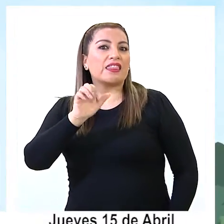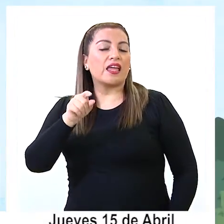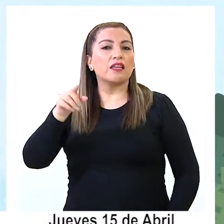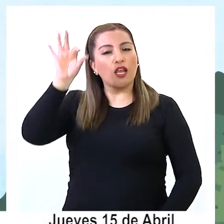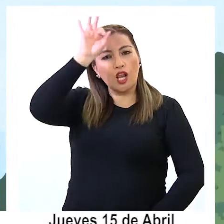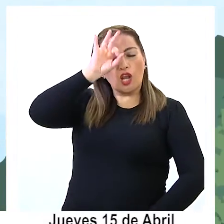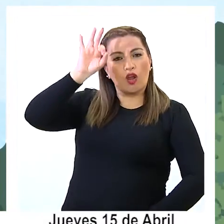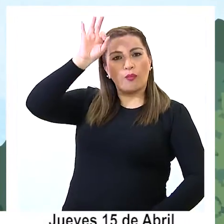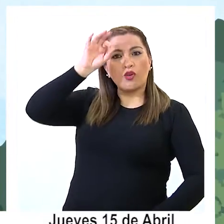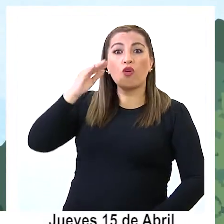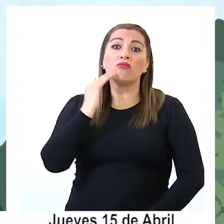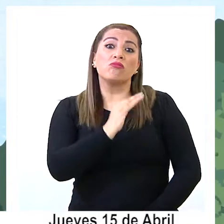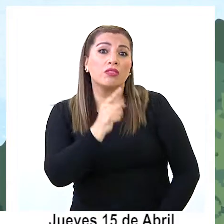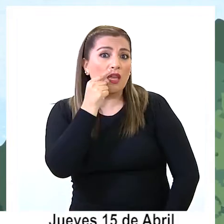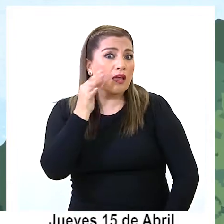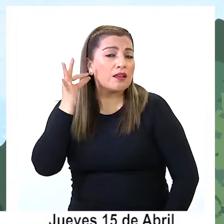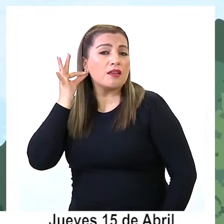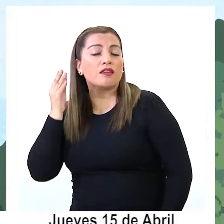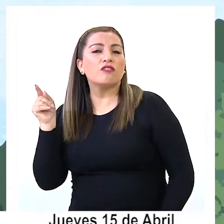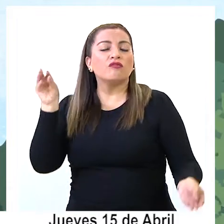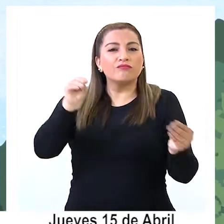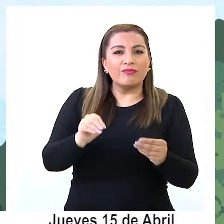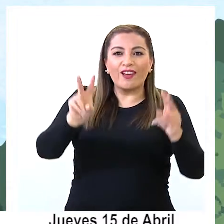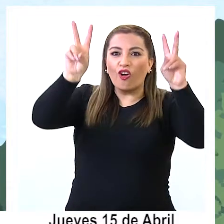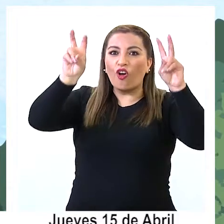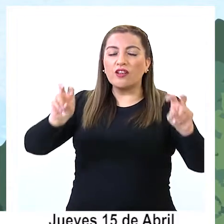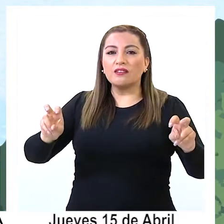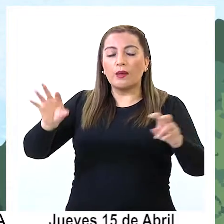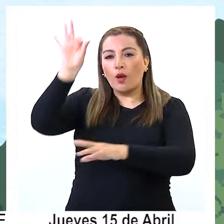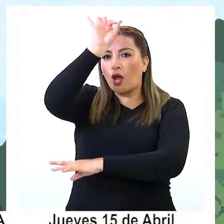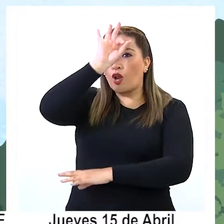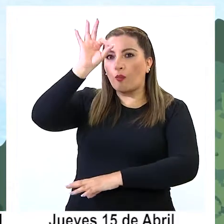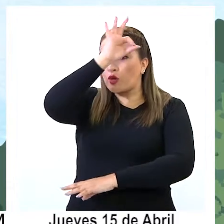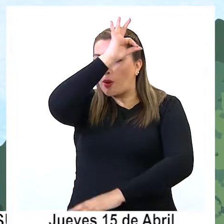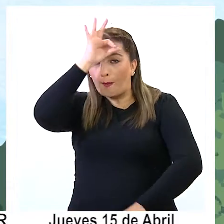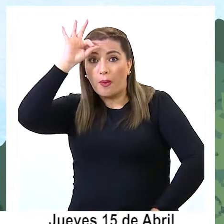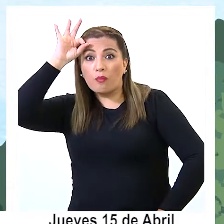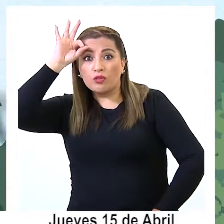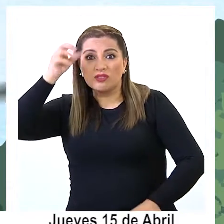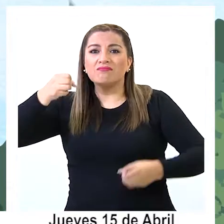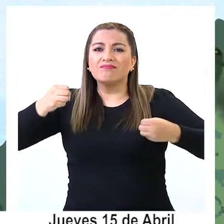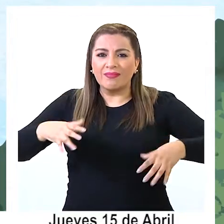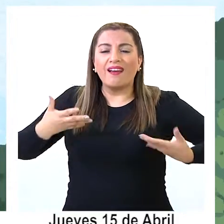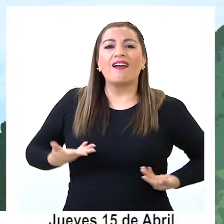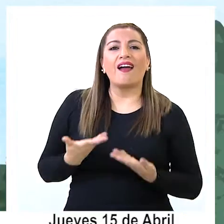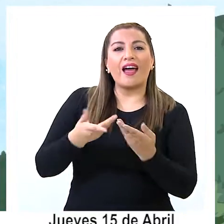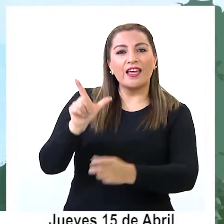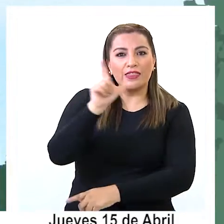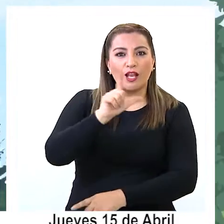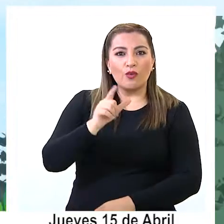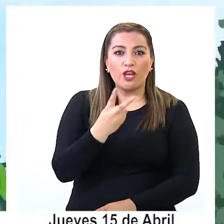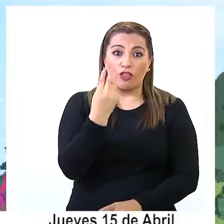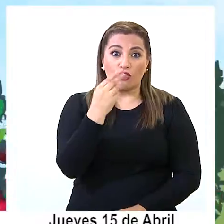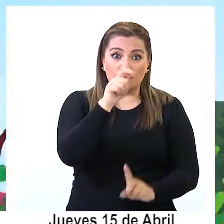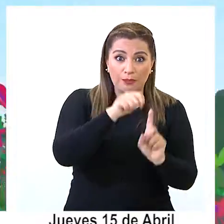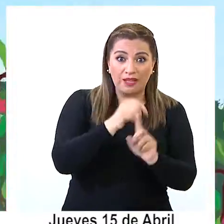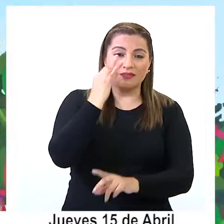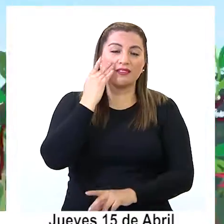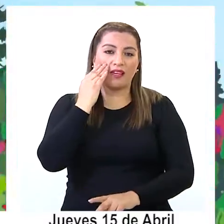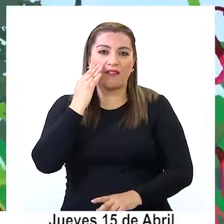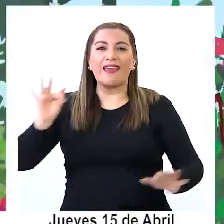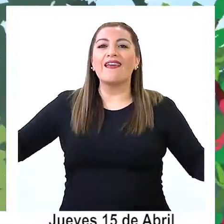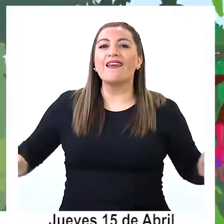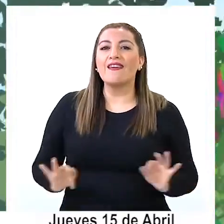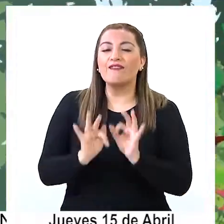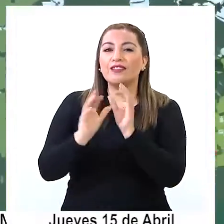visión y el discurso de niñas y niños en torno a la cosmovisión mapuche. Está disponible desde el lunes 12 de abril en el